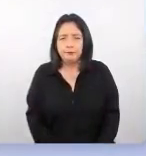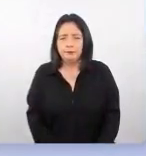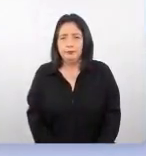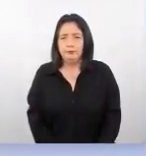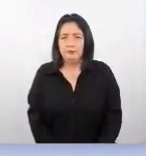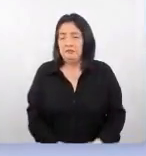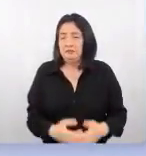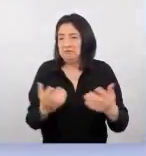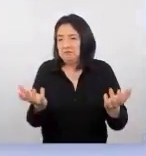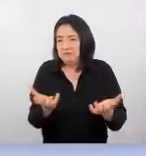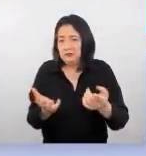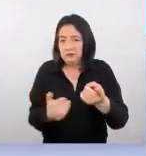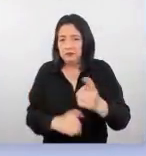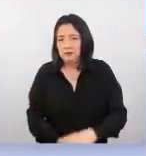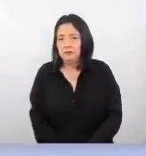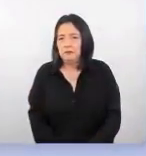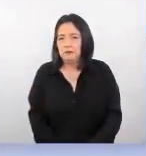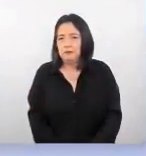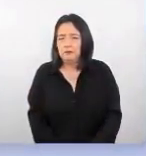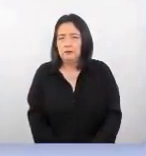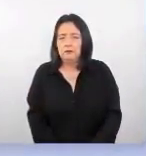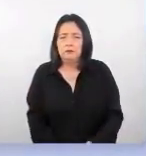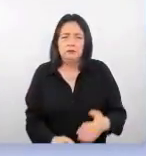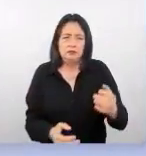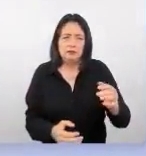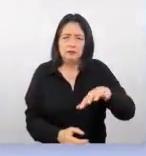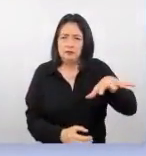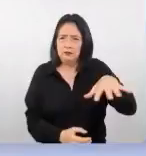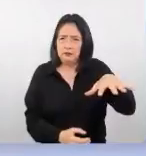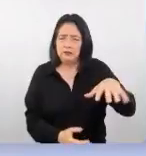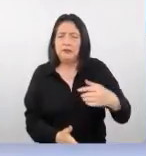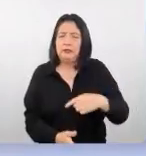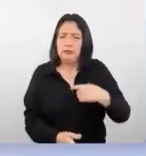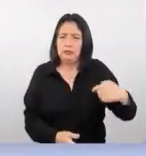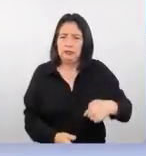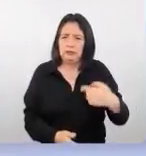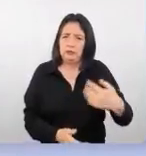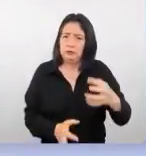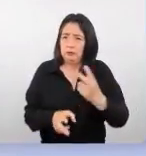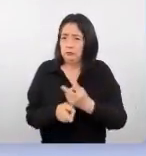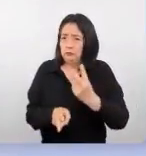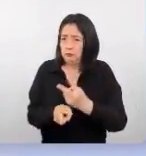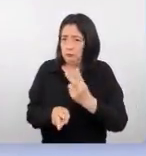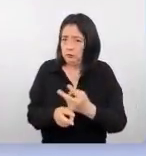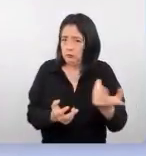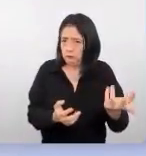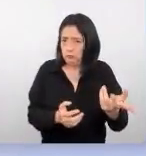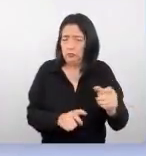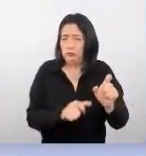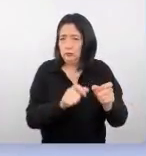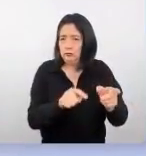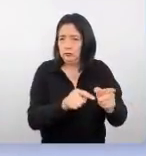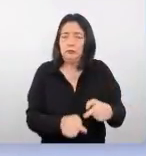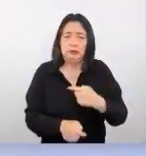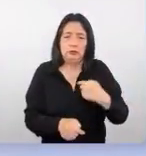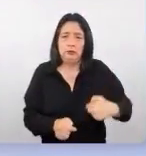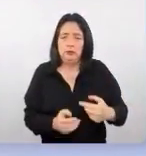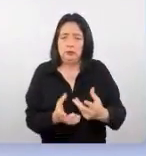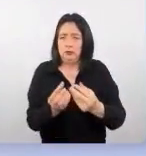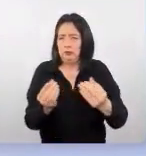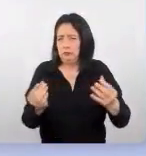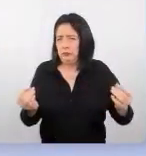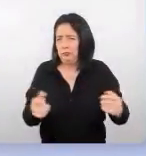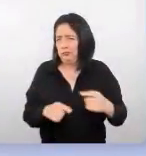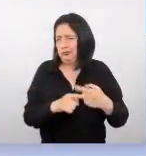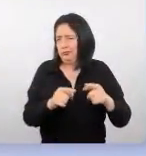De hecho, en el caso del mercado chino hay que ser muy, muy cuidadoso porque China es un país bastante